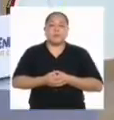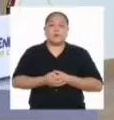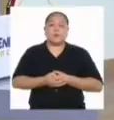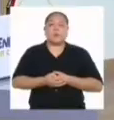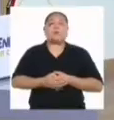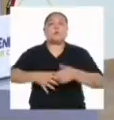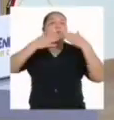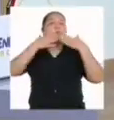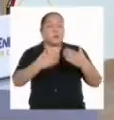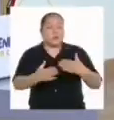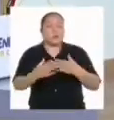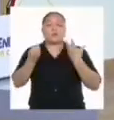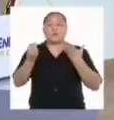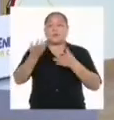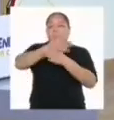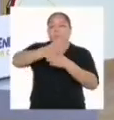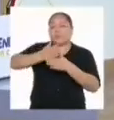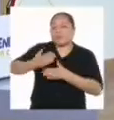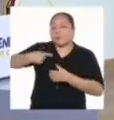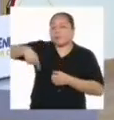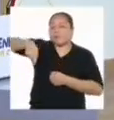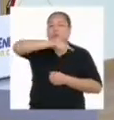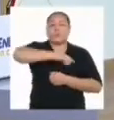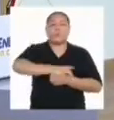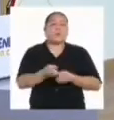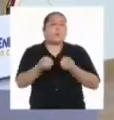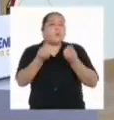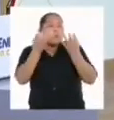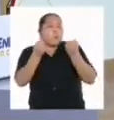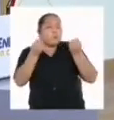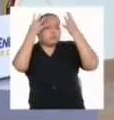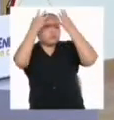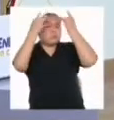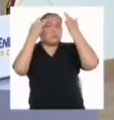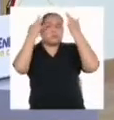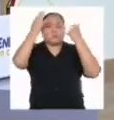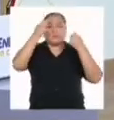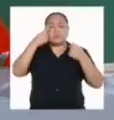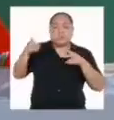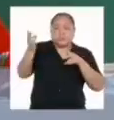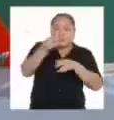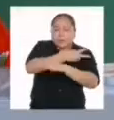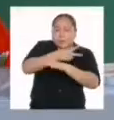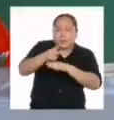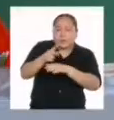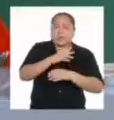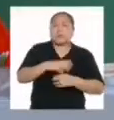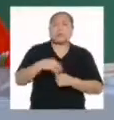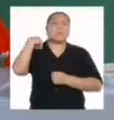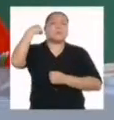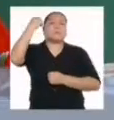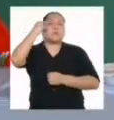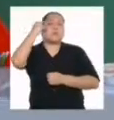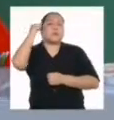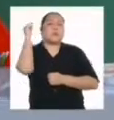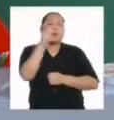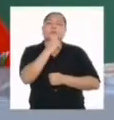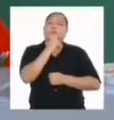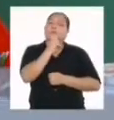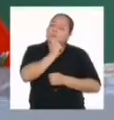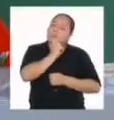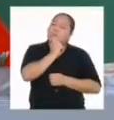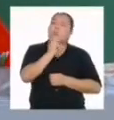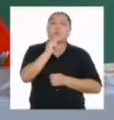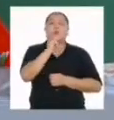Gracias por compartir con nosotros Cuánta creatividad en los versos Hmm... Creo que eso me